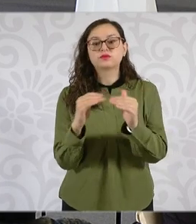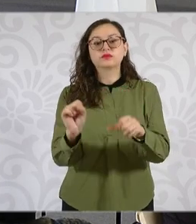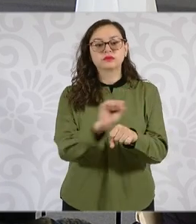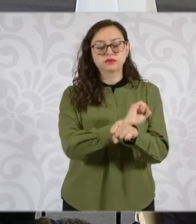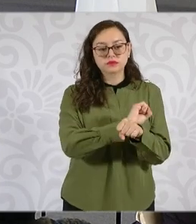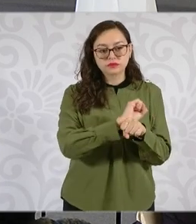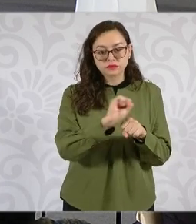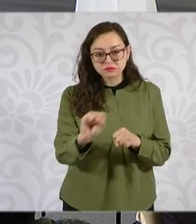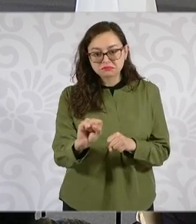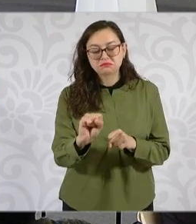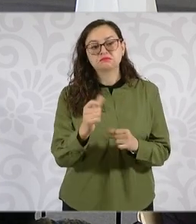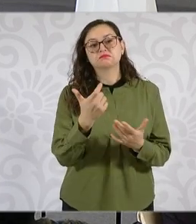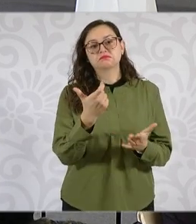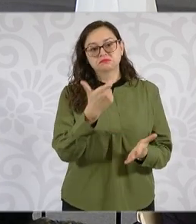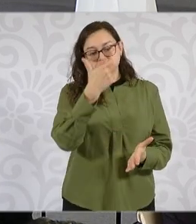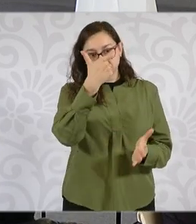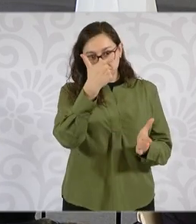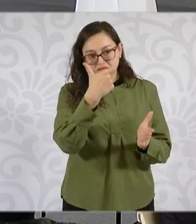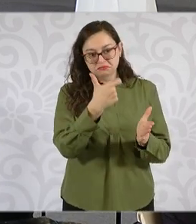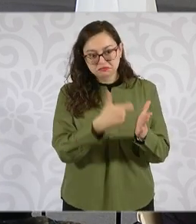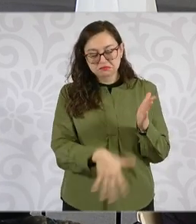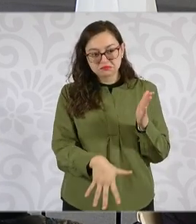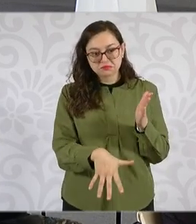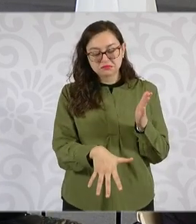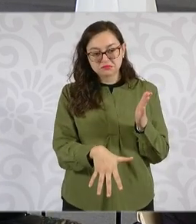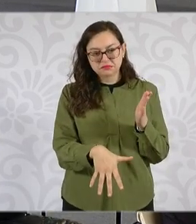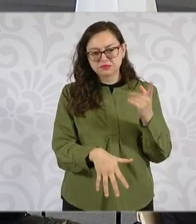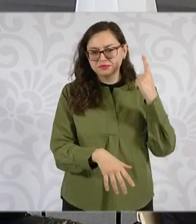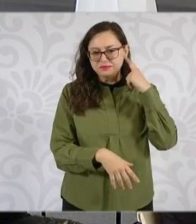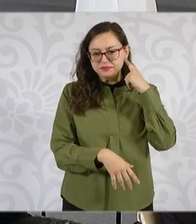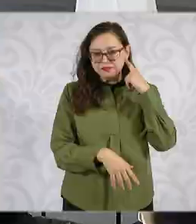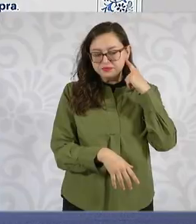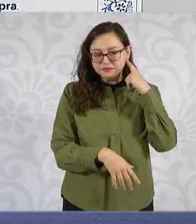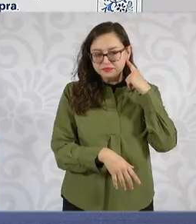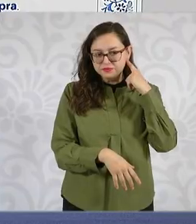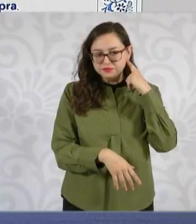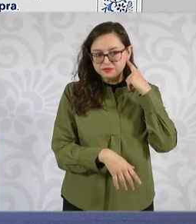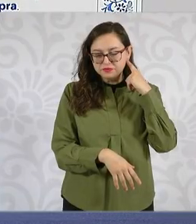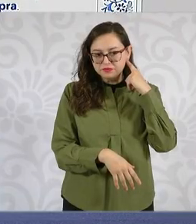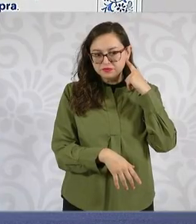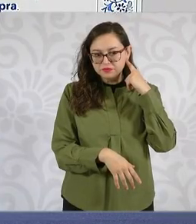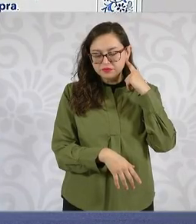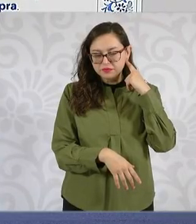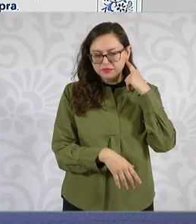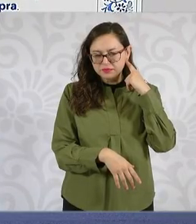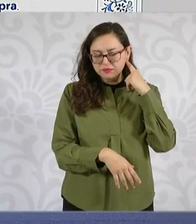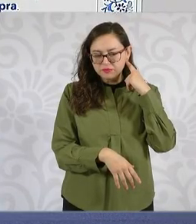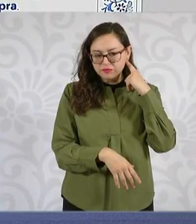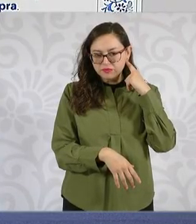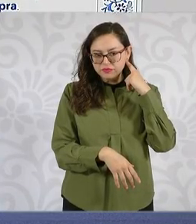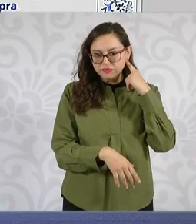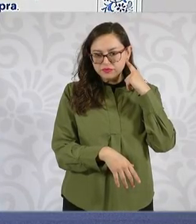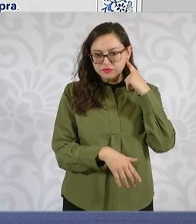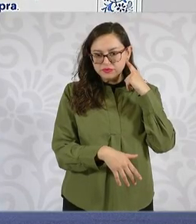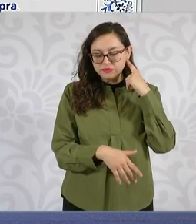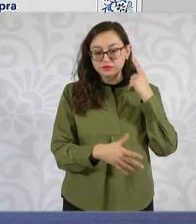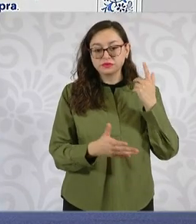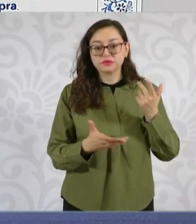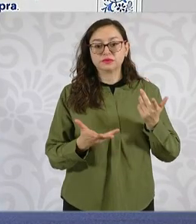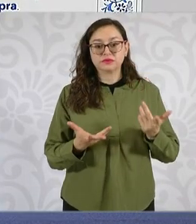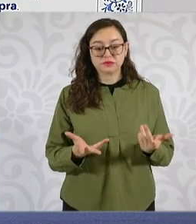de bajo costo, que actualmente no se están construyendo por los desarrolladores